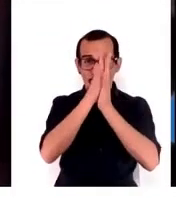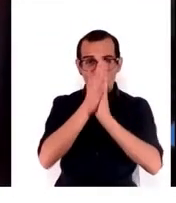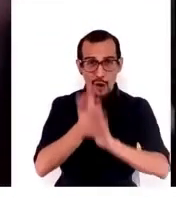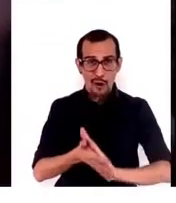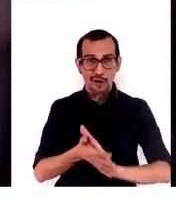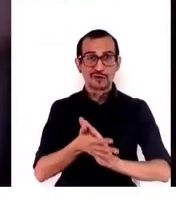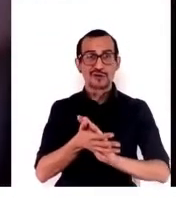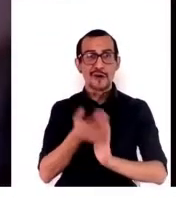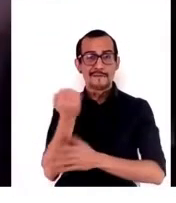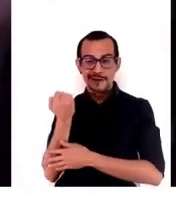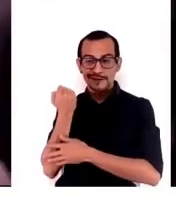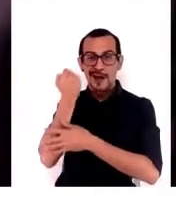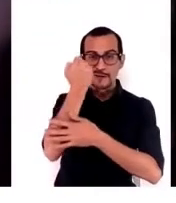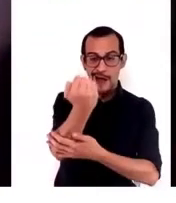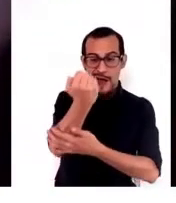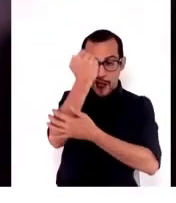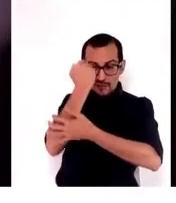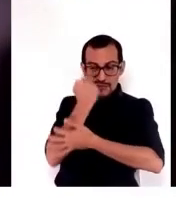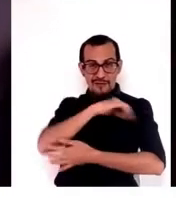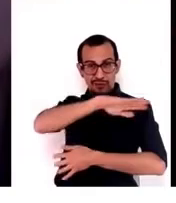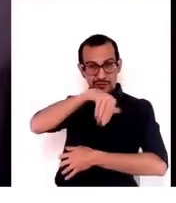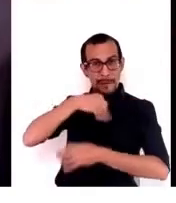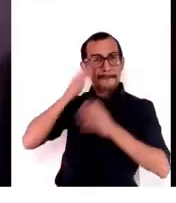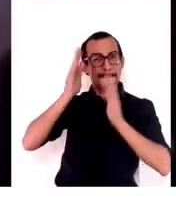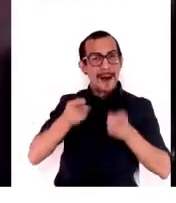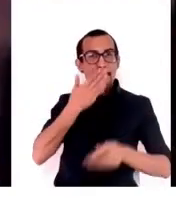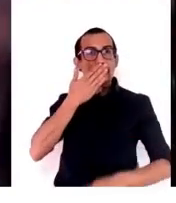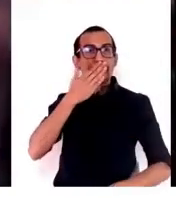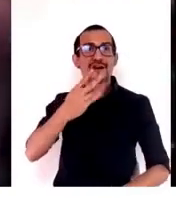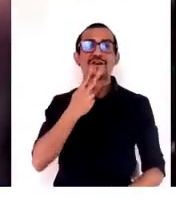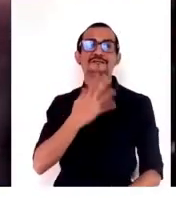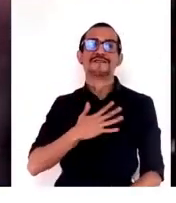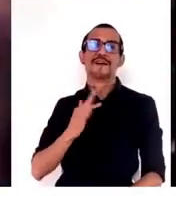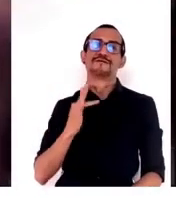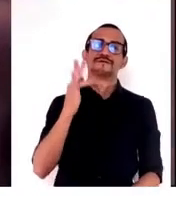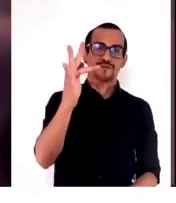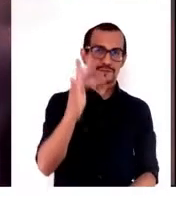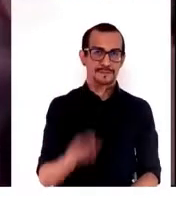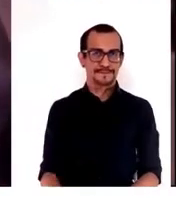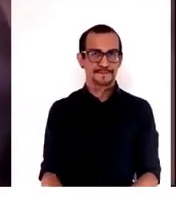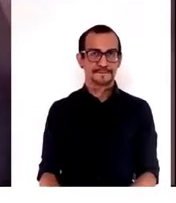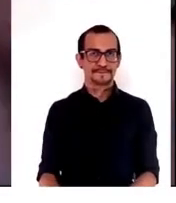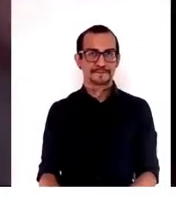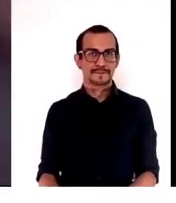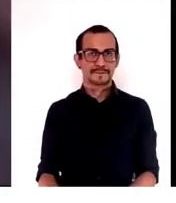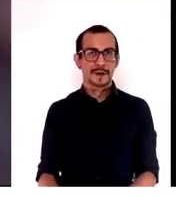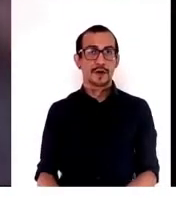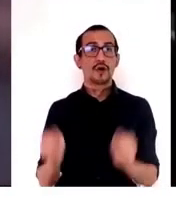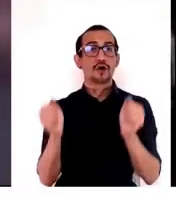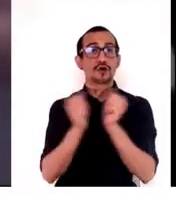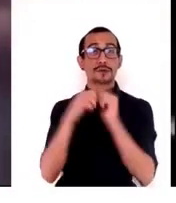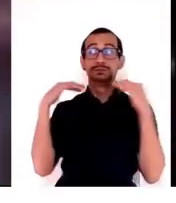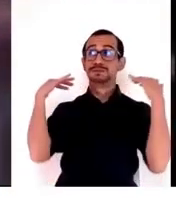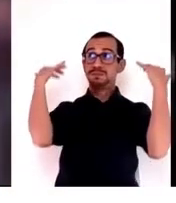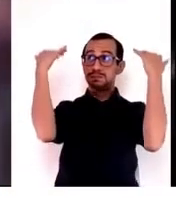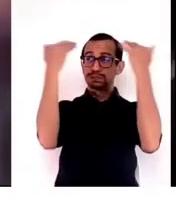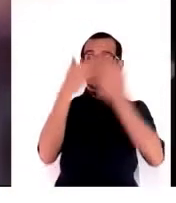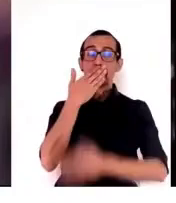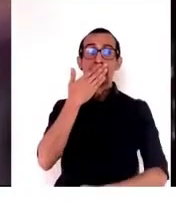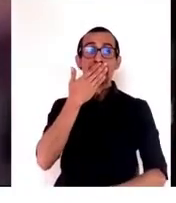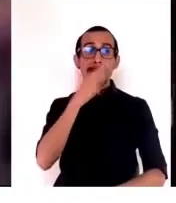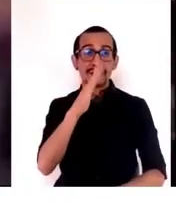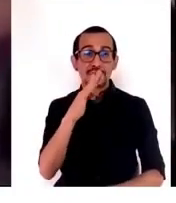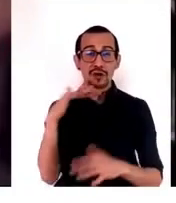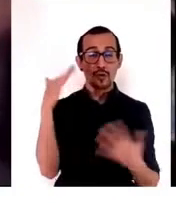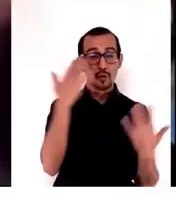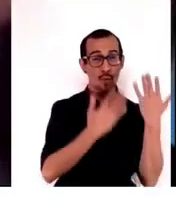van a ayudarnos para tener mejor vida. Pues bajo la mejor producción, lo que